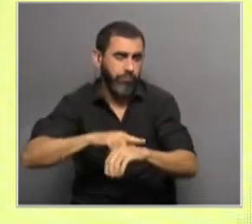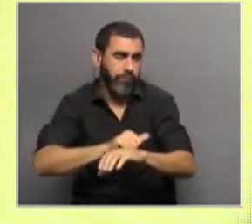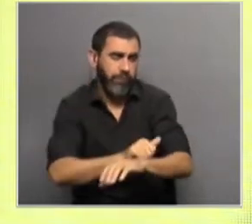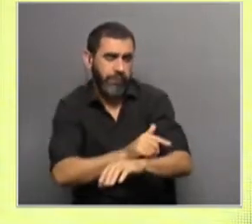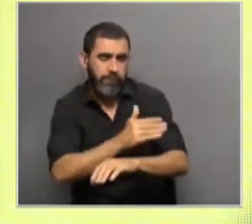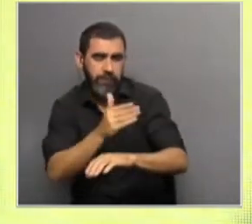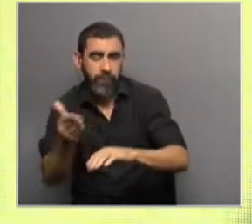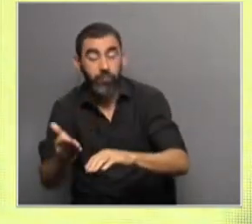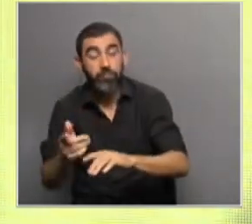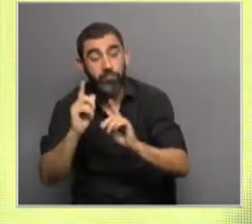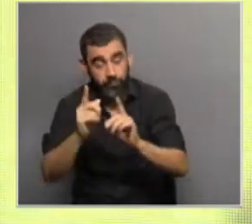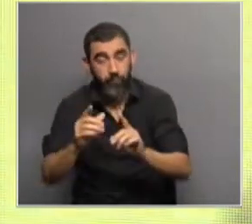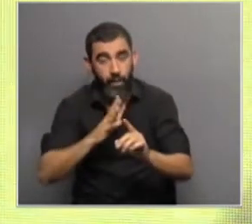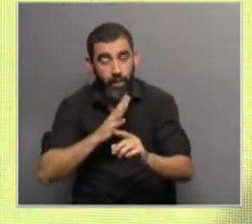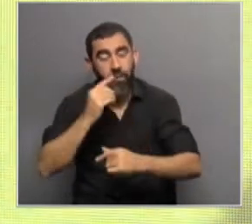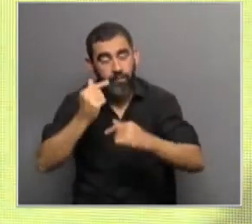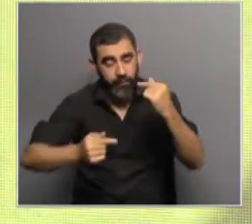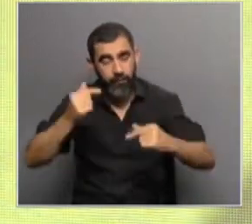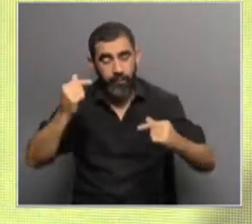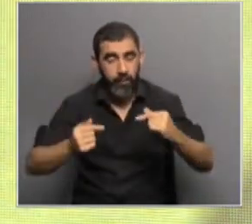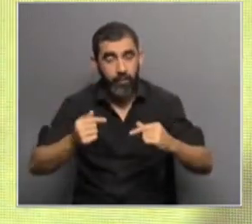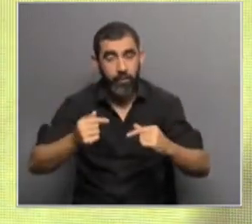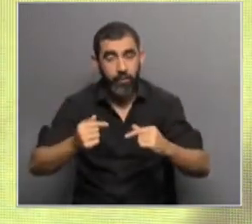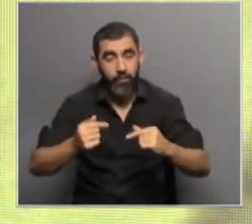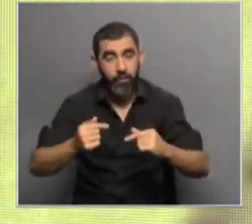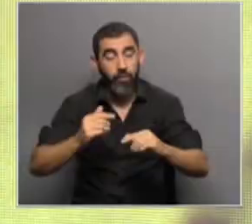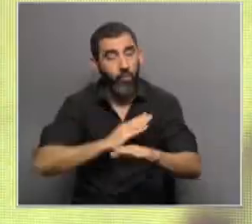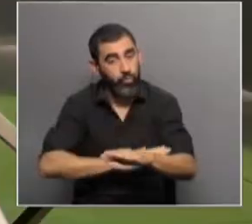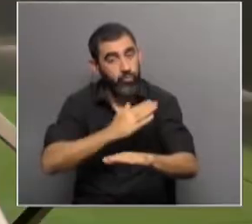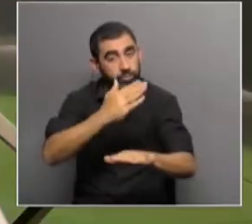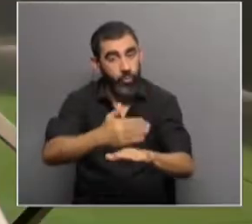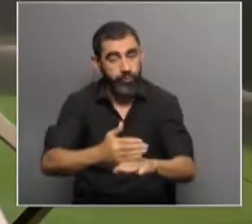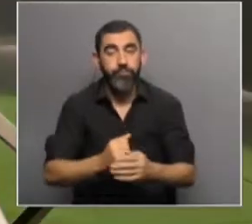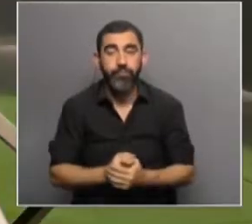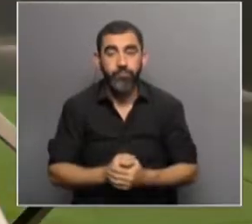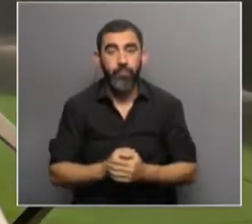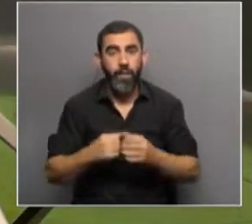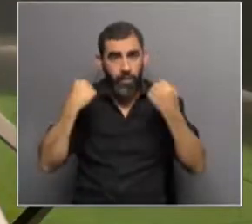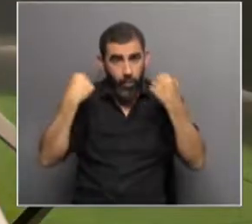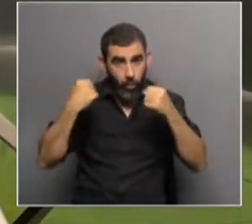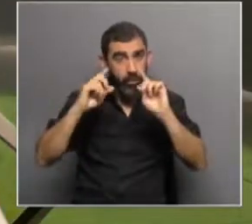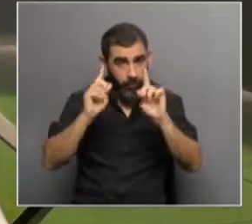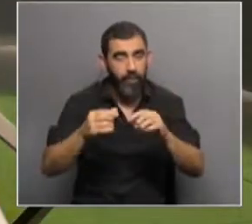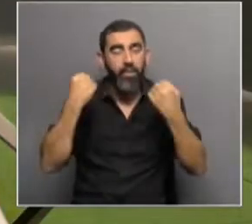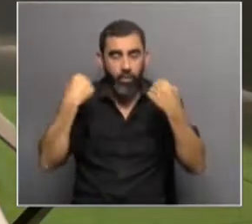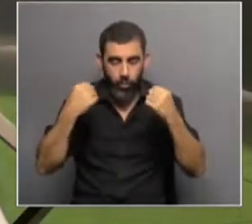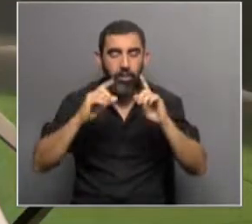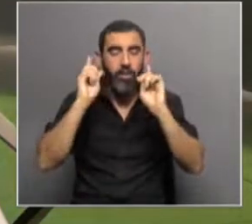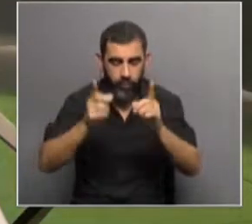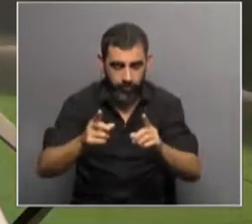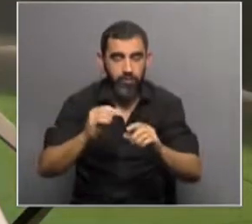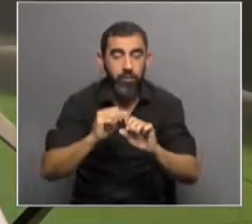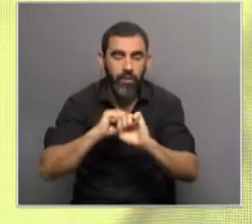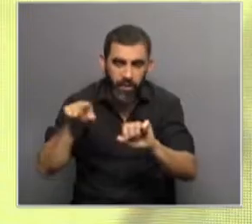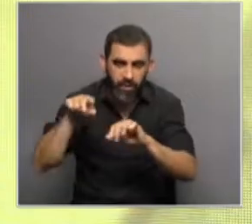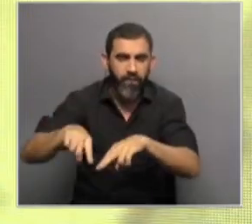genera varias consecuencias, ¿no? El deportista también puede sufrir Bernal. Ella también, ella viene investigando